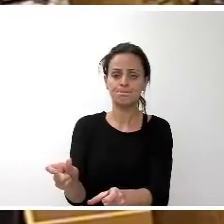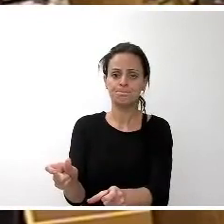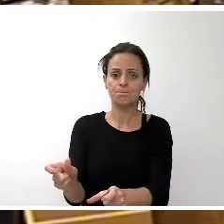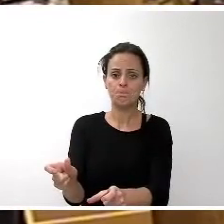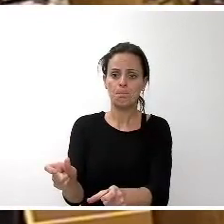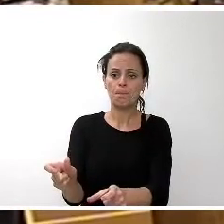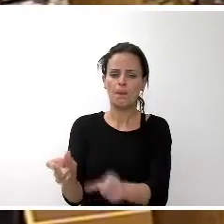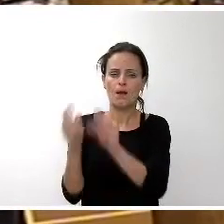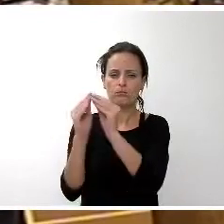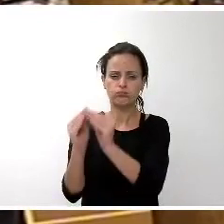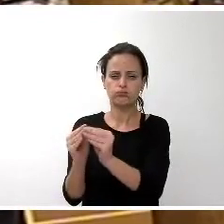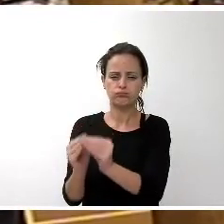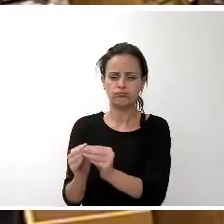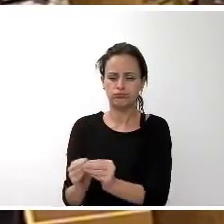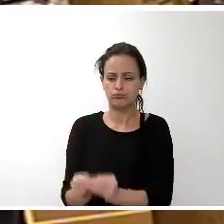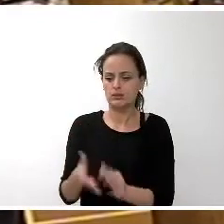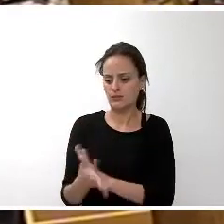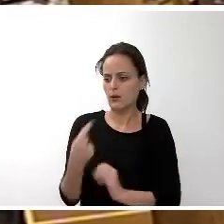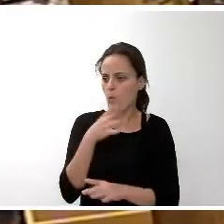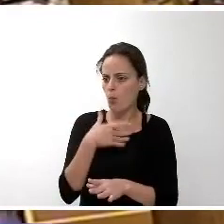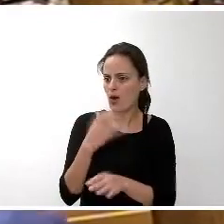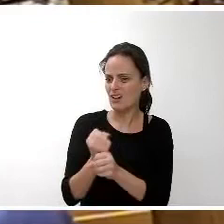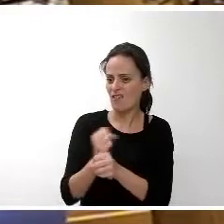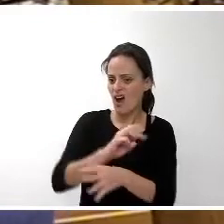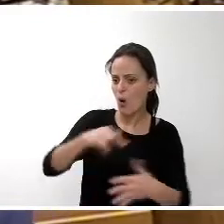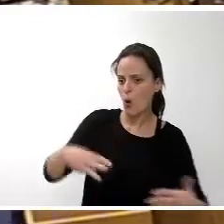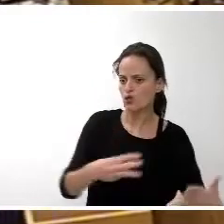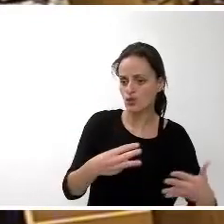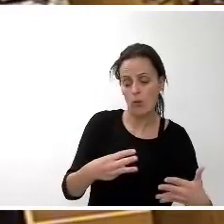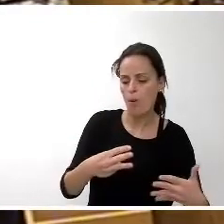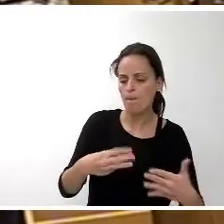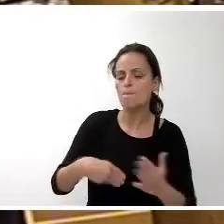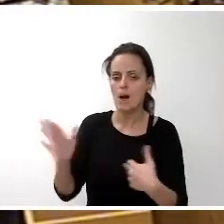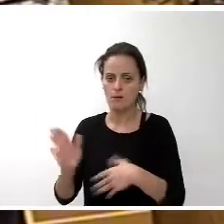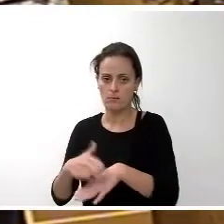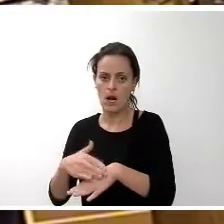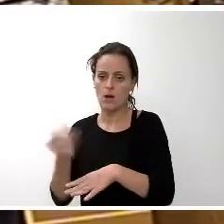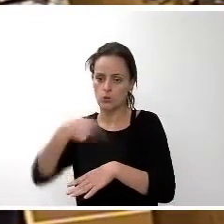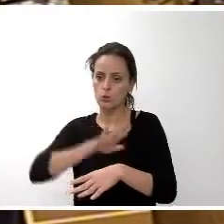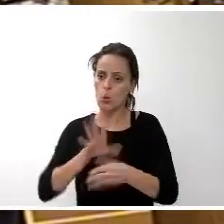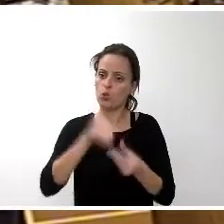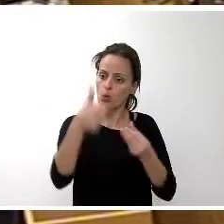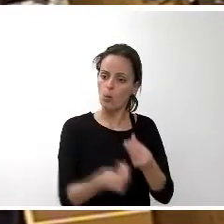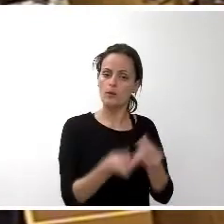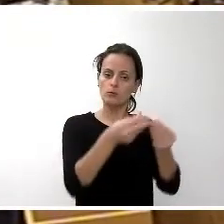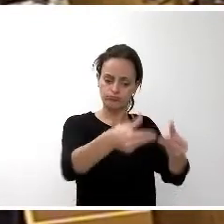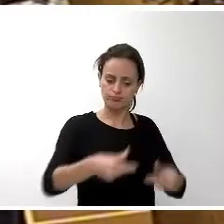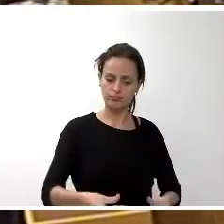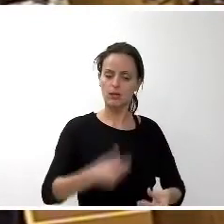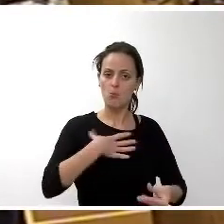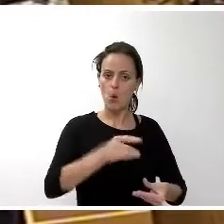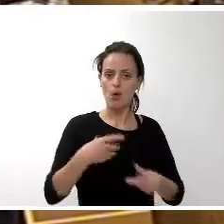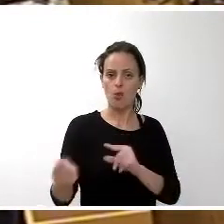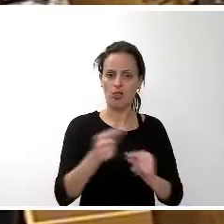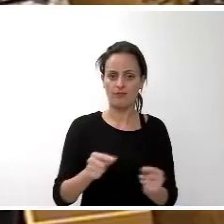más allá de su jornada normal de trabajo para que hoy podamos tener este debate como también se ha dicho y es algo que